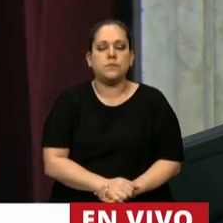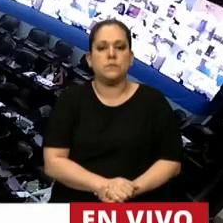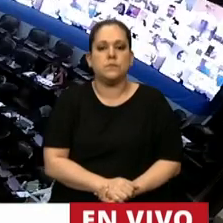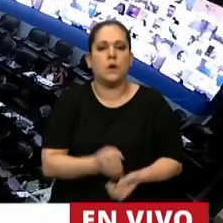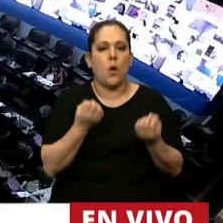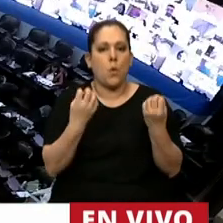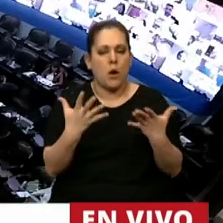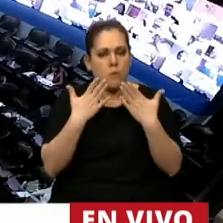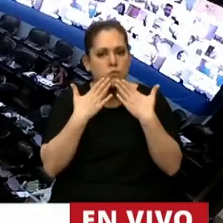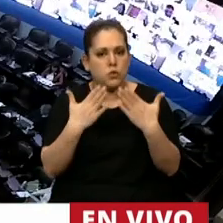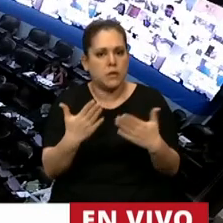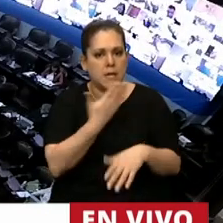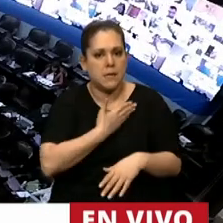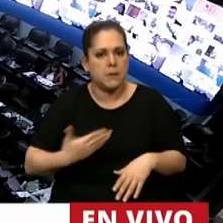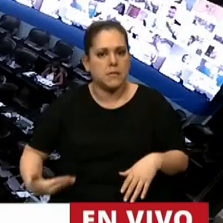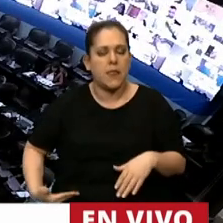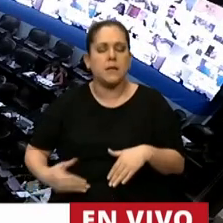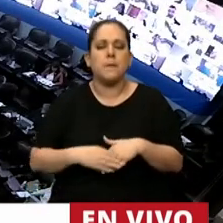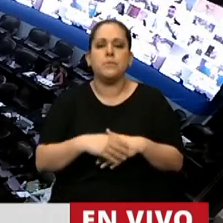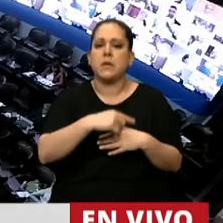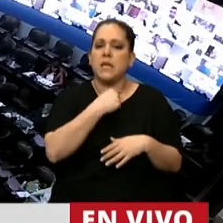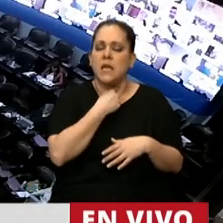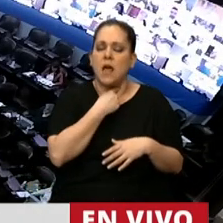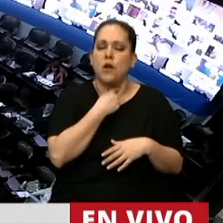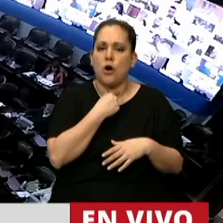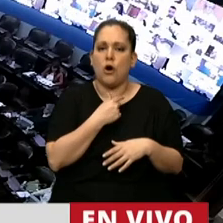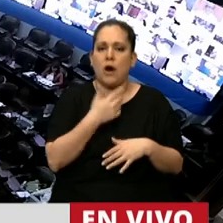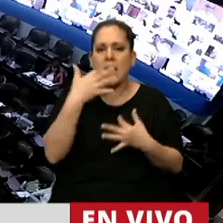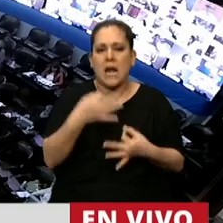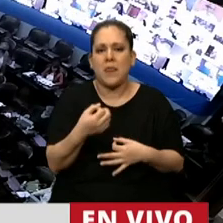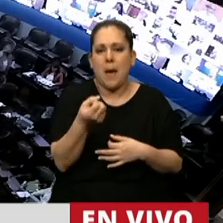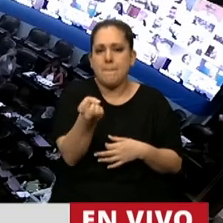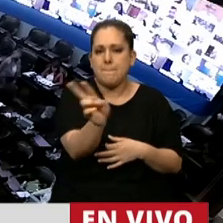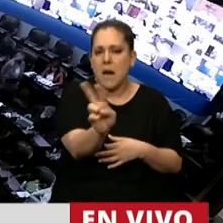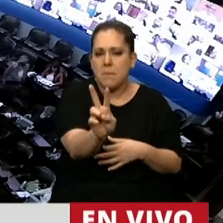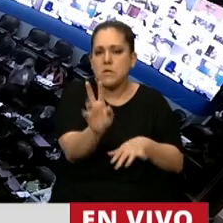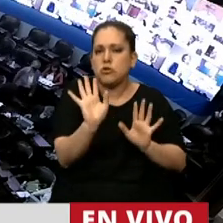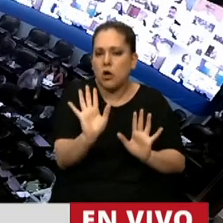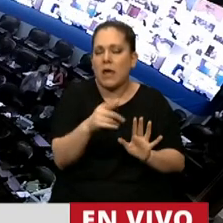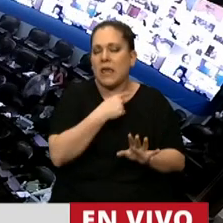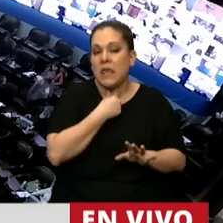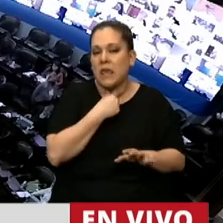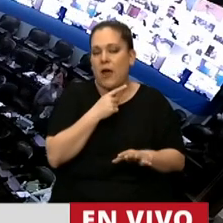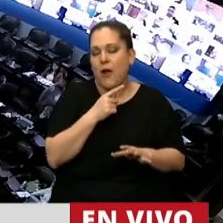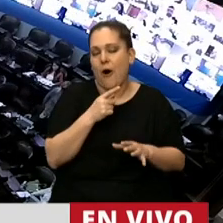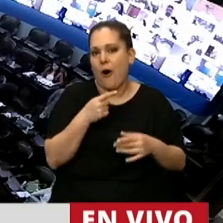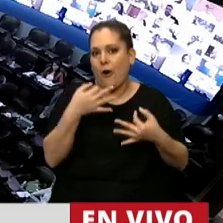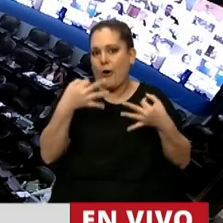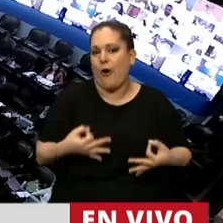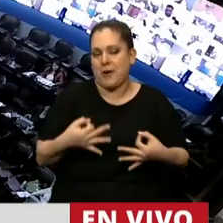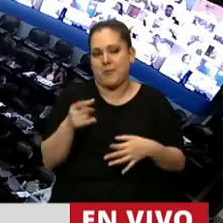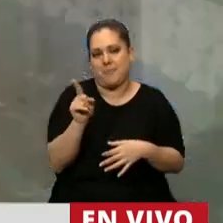Bueno, muchas gracias, Presidenta. Quiero, en realidad, pedirle permiso para ser políticamente incorrecto a esta hora.